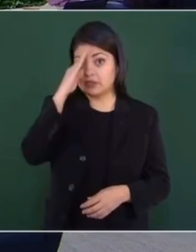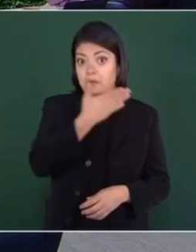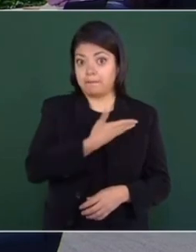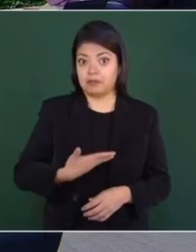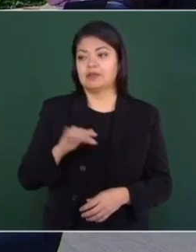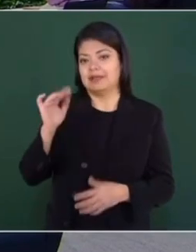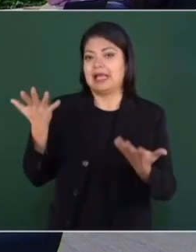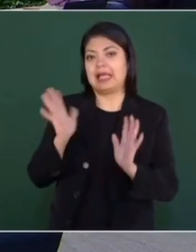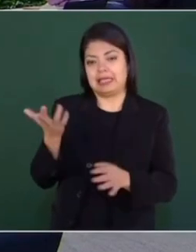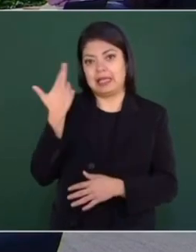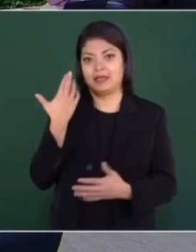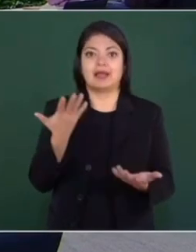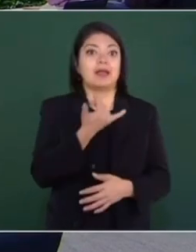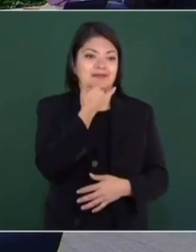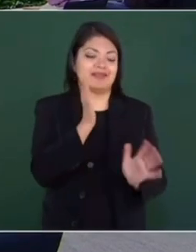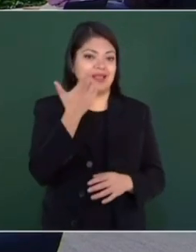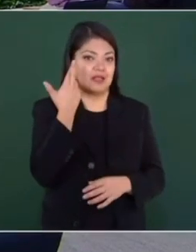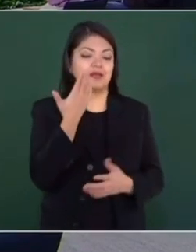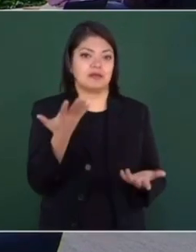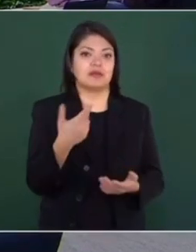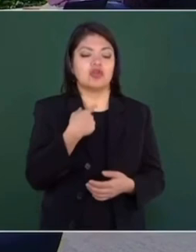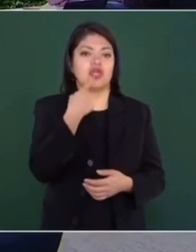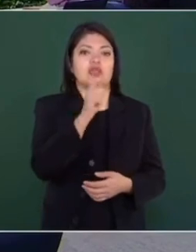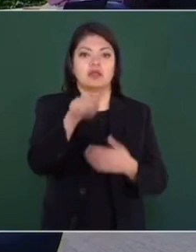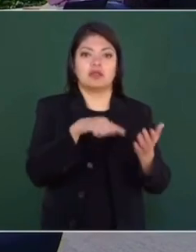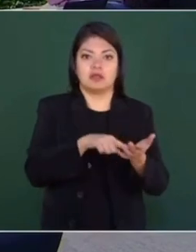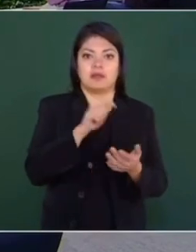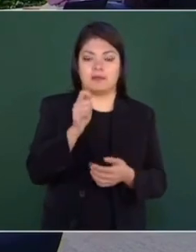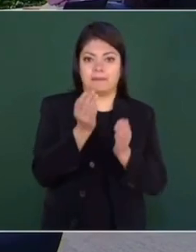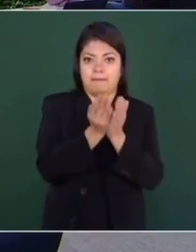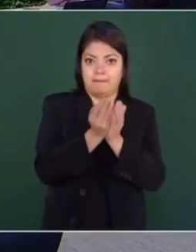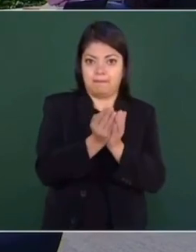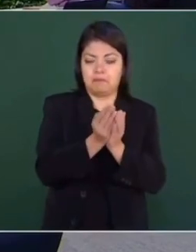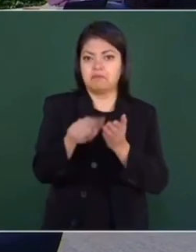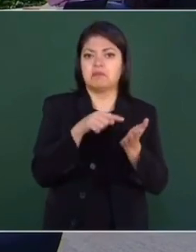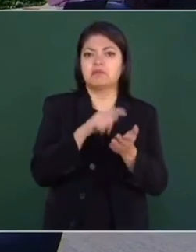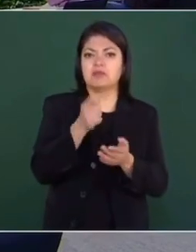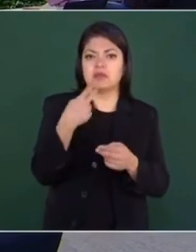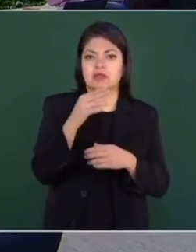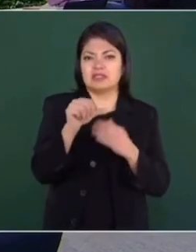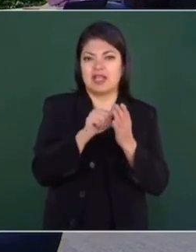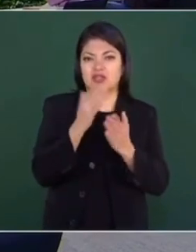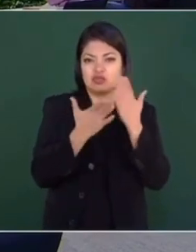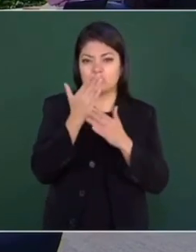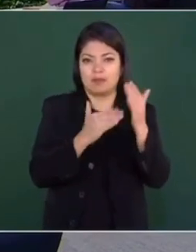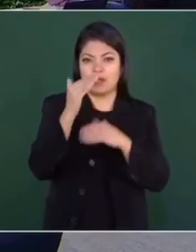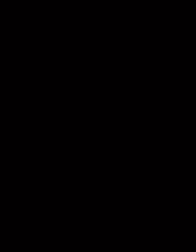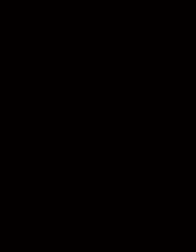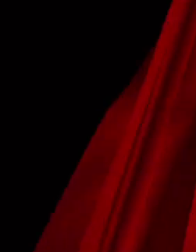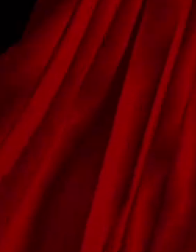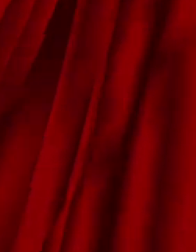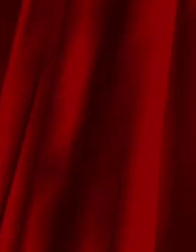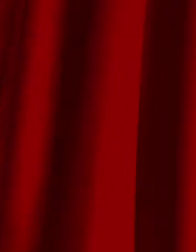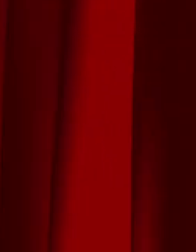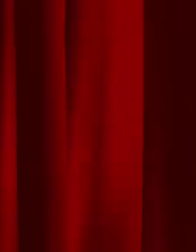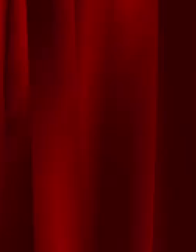señor presidente. Sí, ahora sí te escuchamos. Ahora sí escuchamos. Le decía que estábamos aquí en Censin Marina, que es el Centro de Estudios Superiores de Salud de la Secretaría de la Marina. ¡Gracias! ¡Gracias! ¡Gracias! ¡Gracias! Gracias.